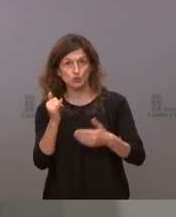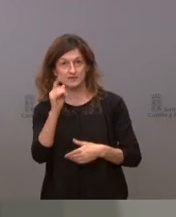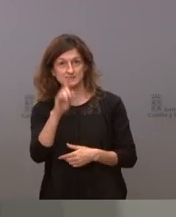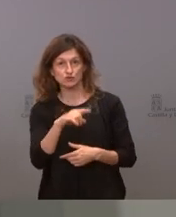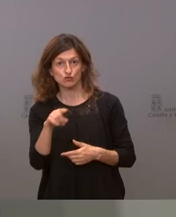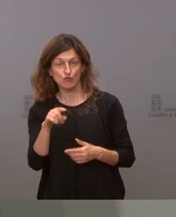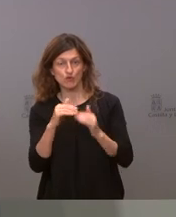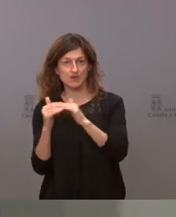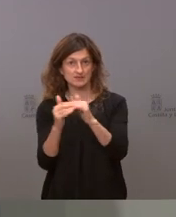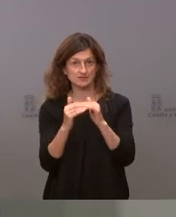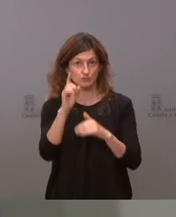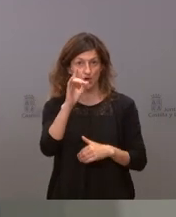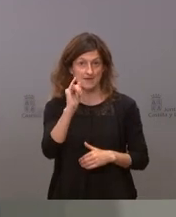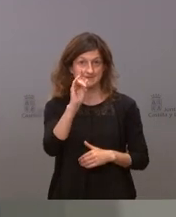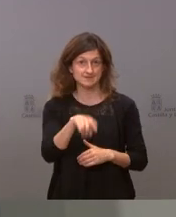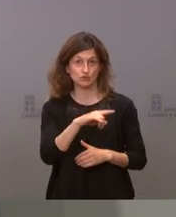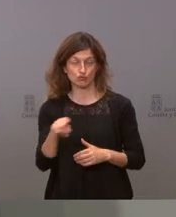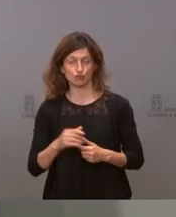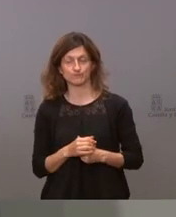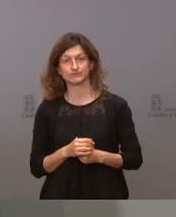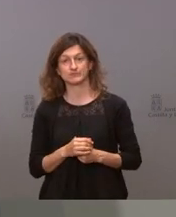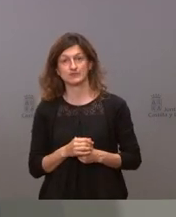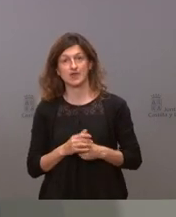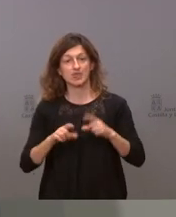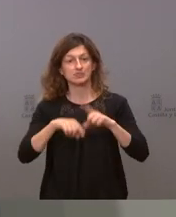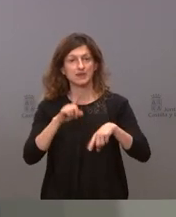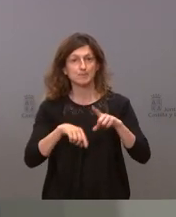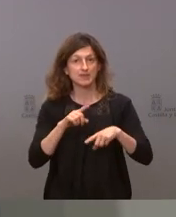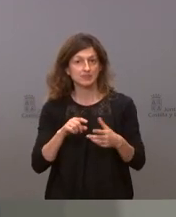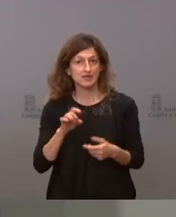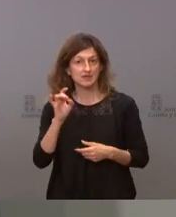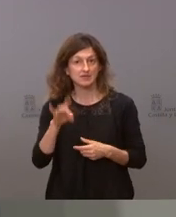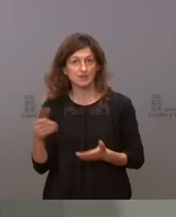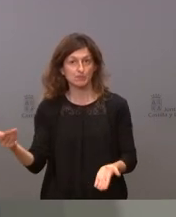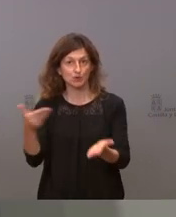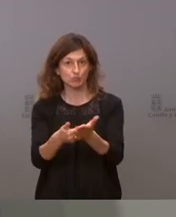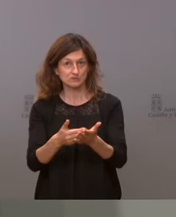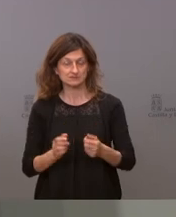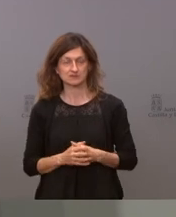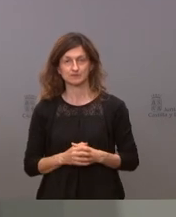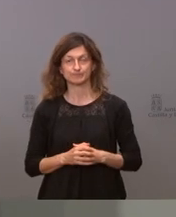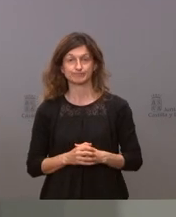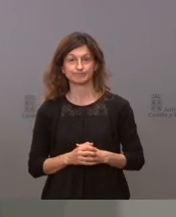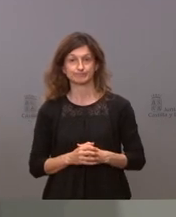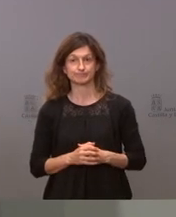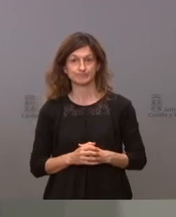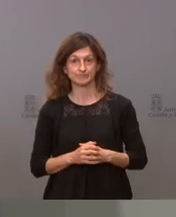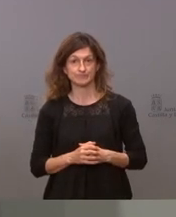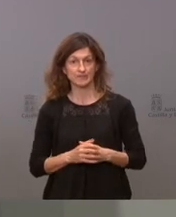si es equitativo y eso es independientemente de quién nos haga la propuesta pero pero